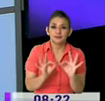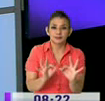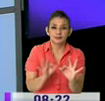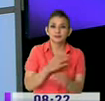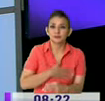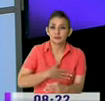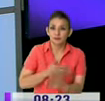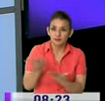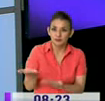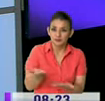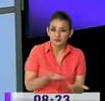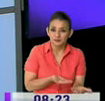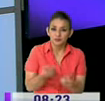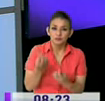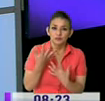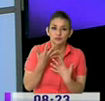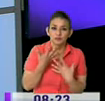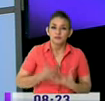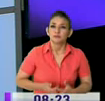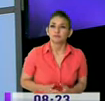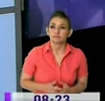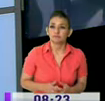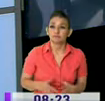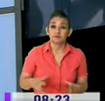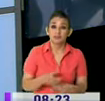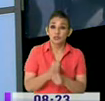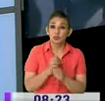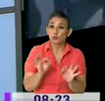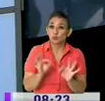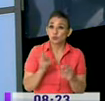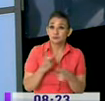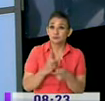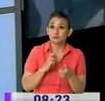favor Adriana, adelante, cuéntanos las inseguridades y los problemas allá.